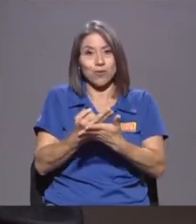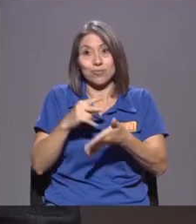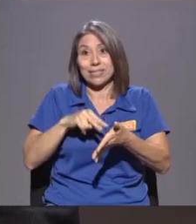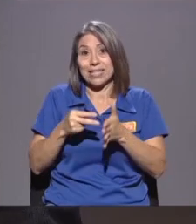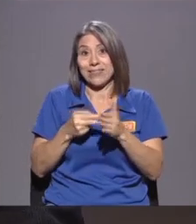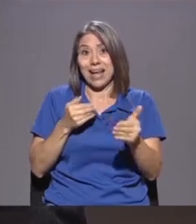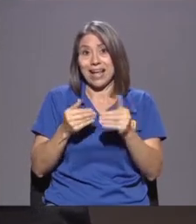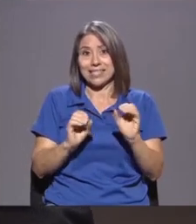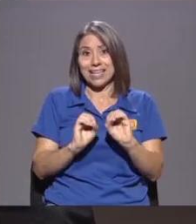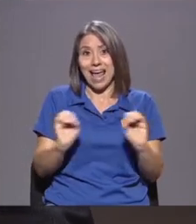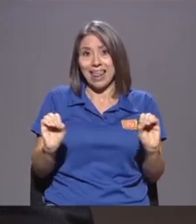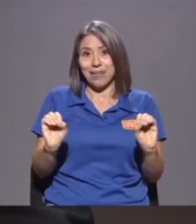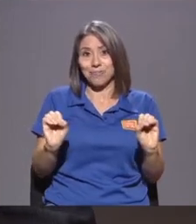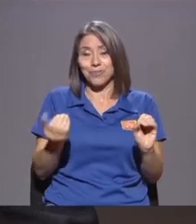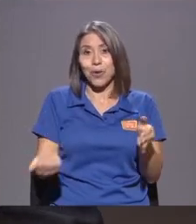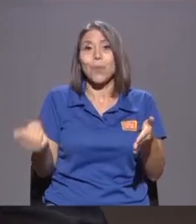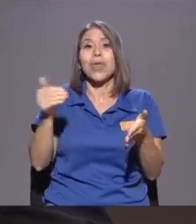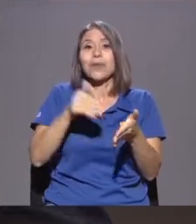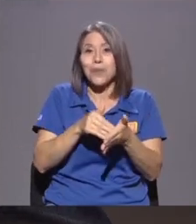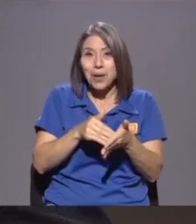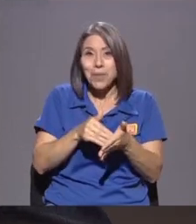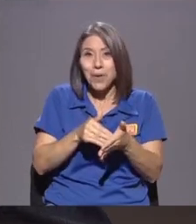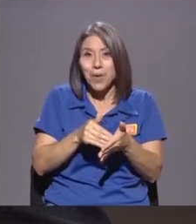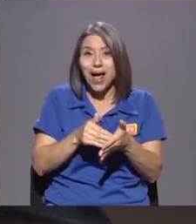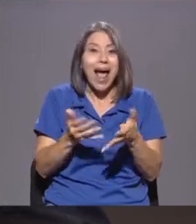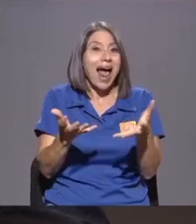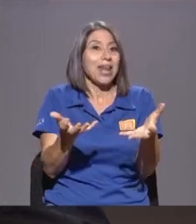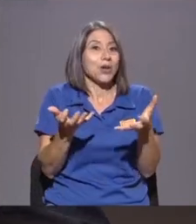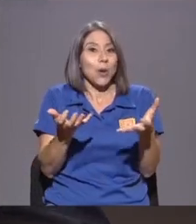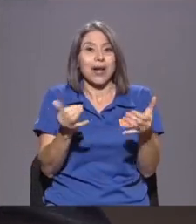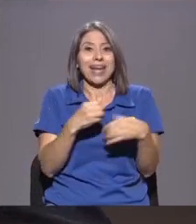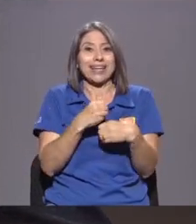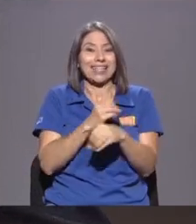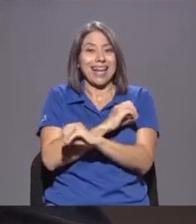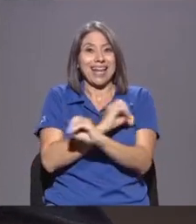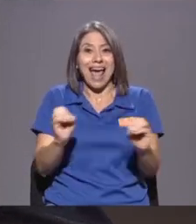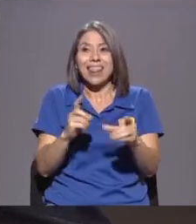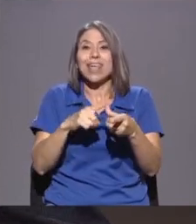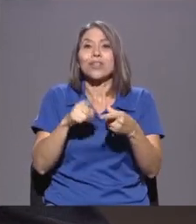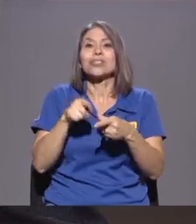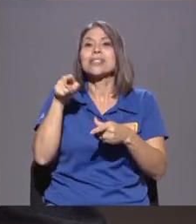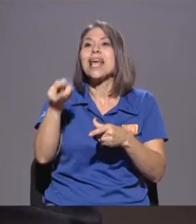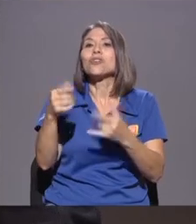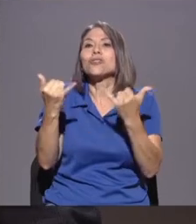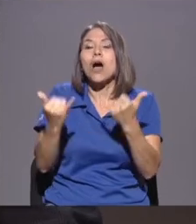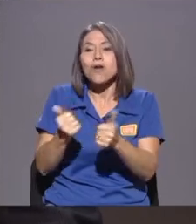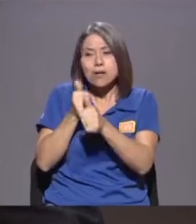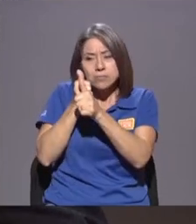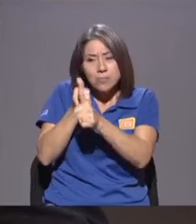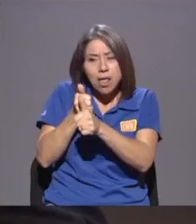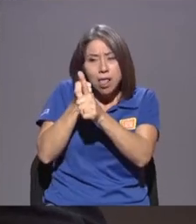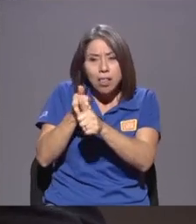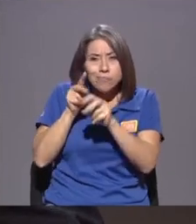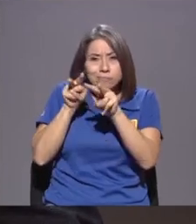Como De Nuevo Al No Querer Ser Nada Están Ellos Siendo Sometidos Al Mayor Estándar Del